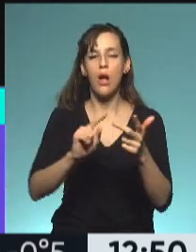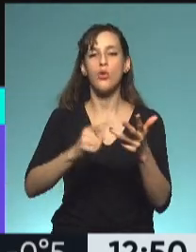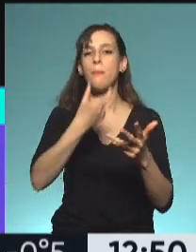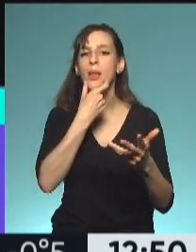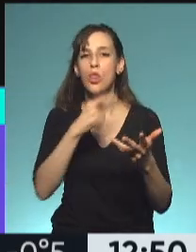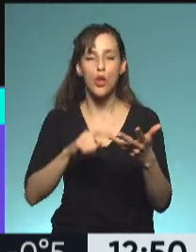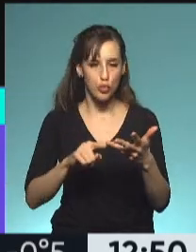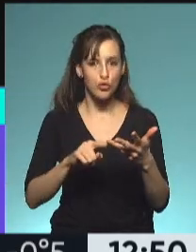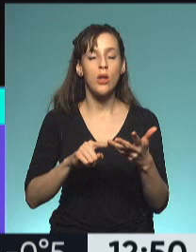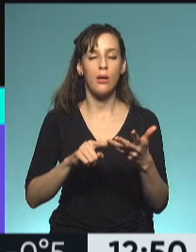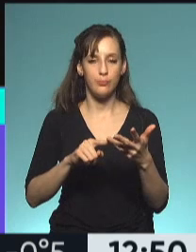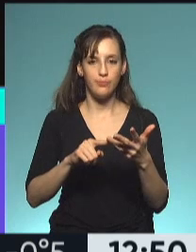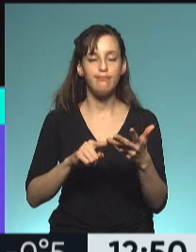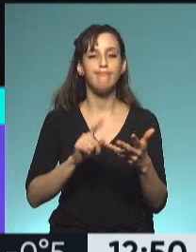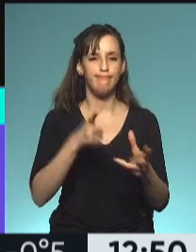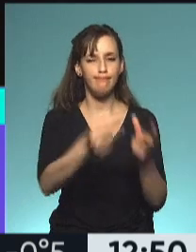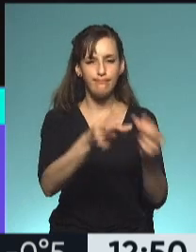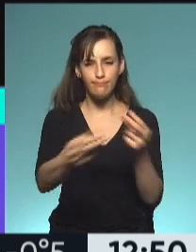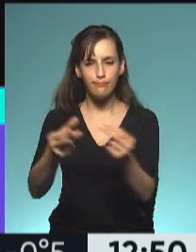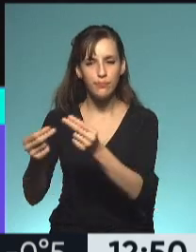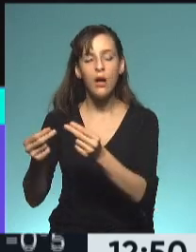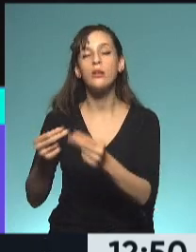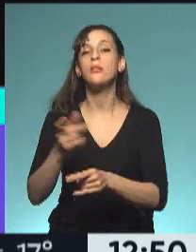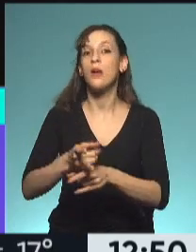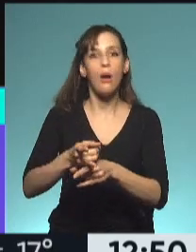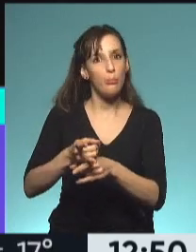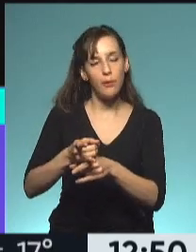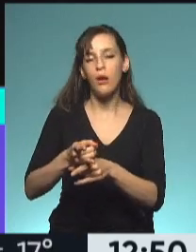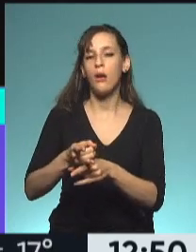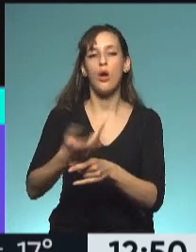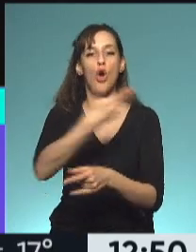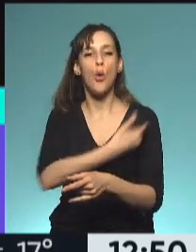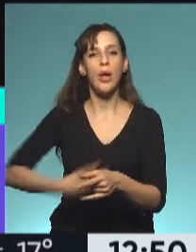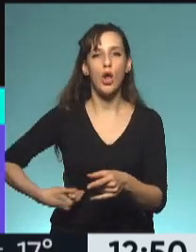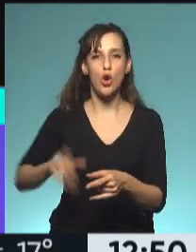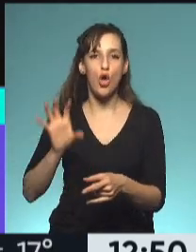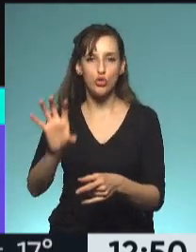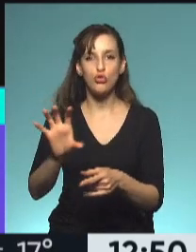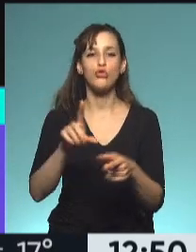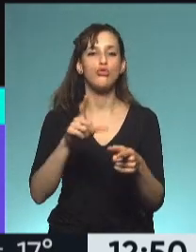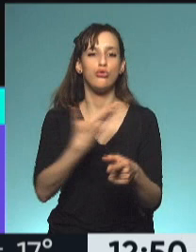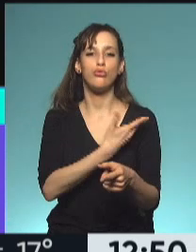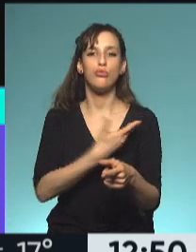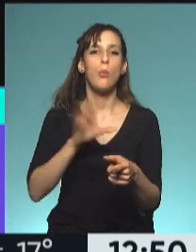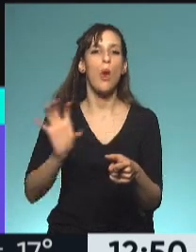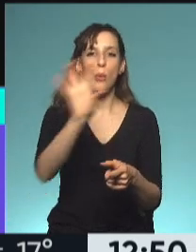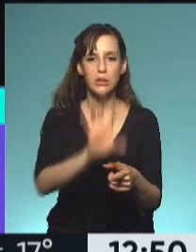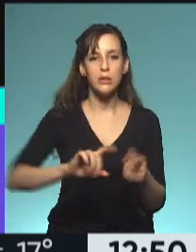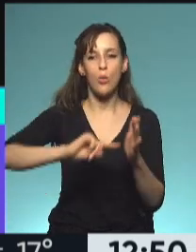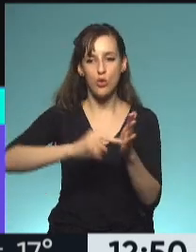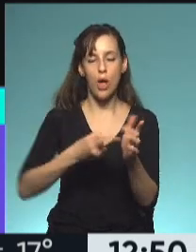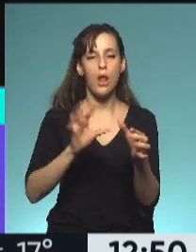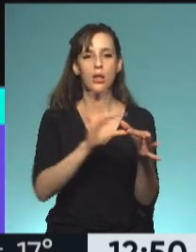Mendoza, siempre, por supuesto, articulando y coordinando con los gobiernos, con los gobiernos de las provincias y de la ciudad de Buenos Aires.